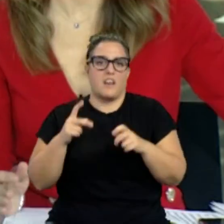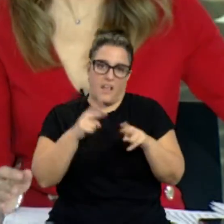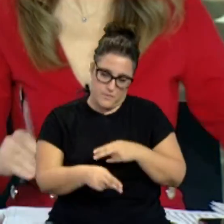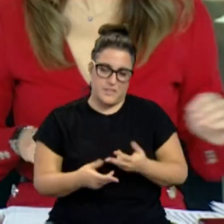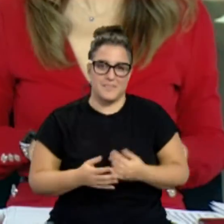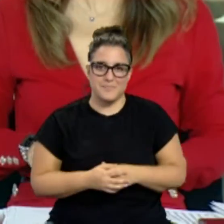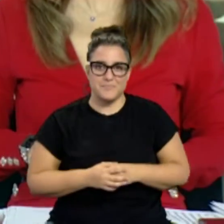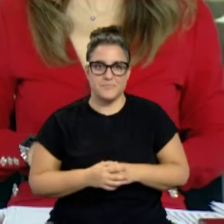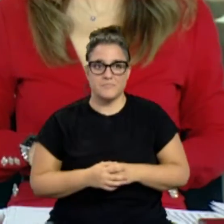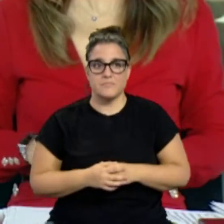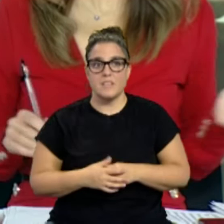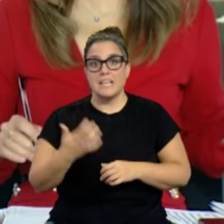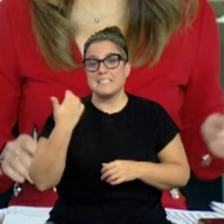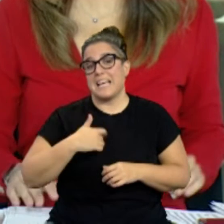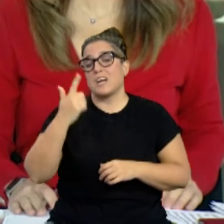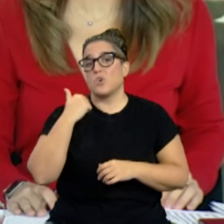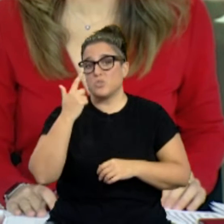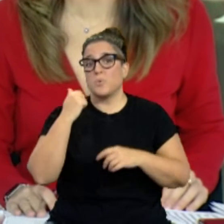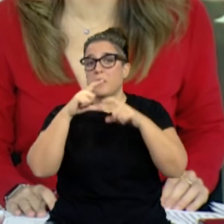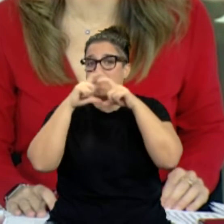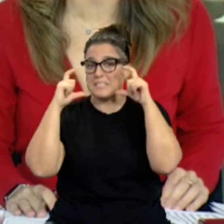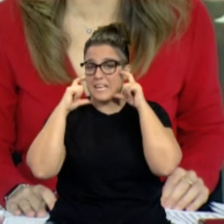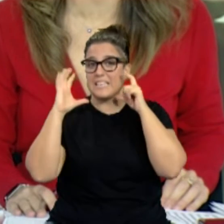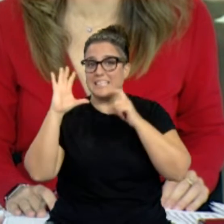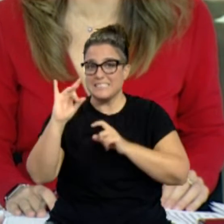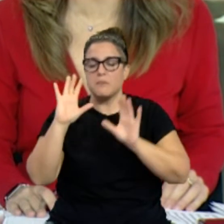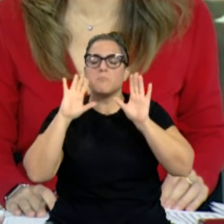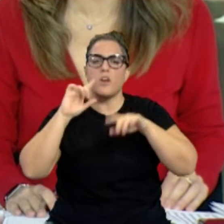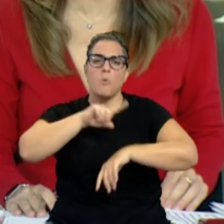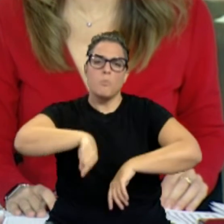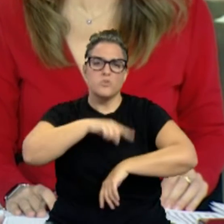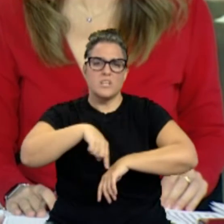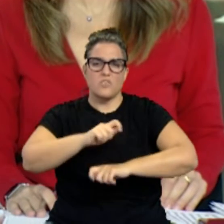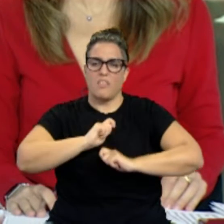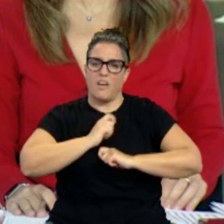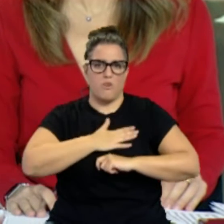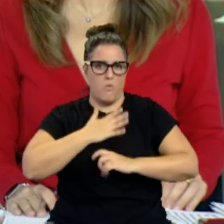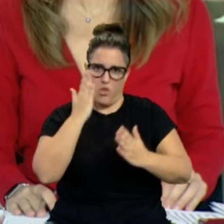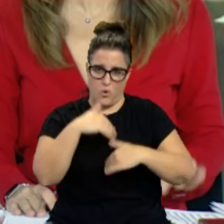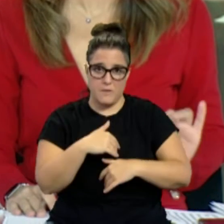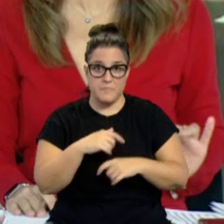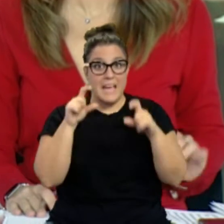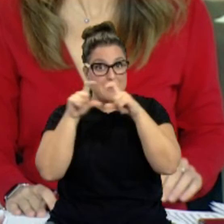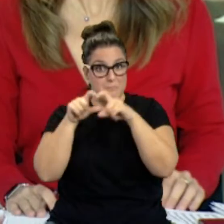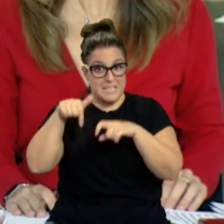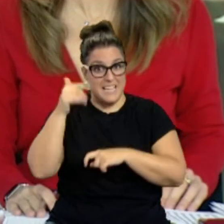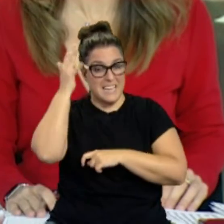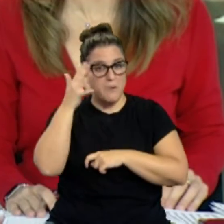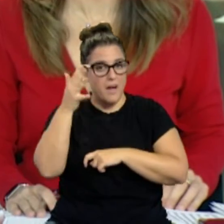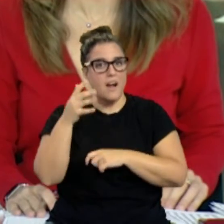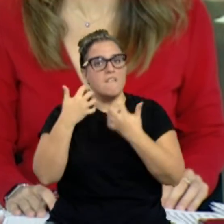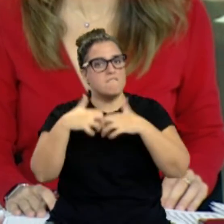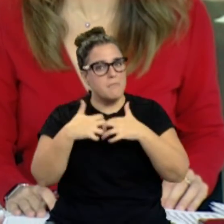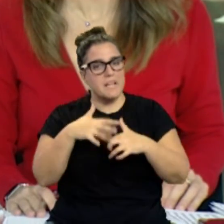Bueno, ya nos hemos acostumbrado a ella, pero llevar muchas horas a la mascarilla sigue siendo incómodo. Una empresa navarra fábrica y comercializa un